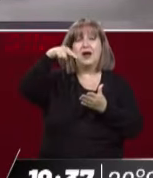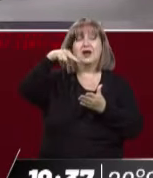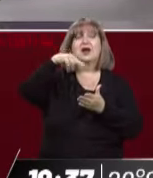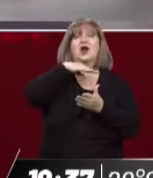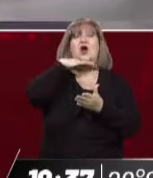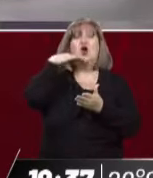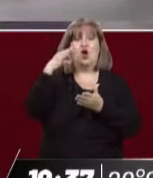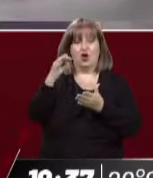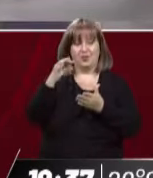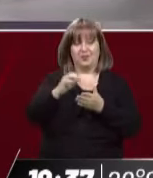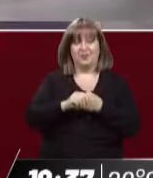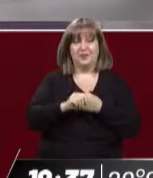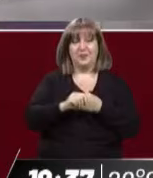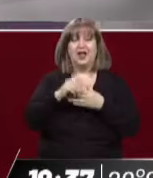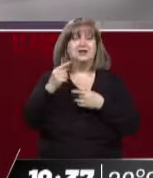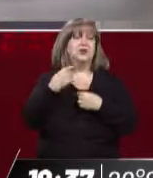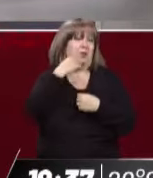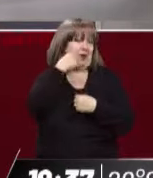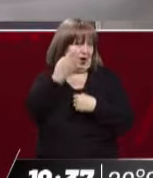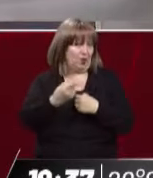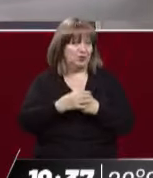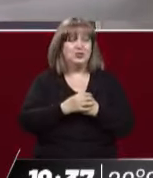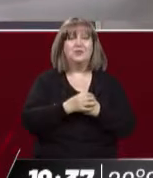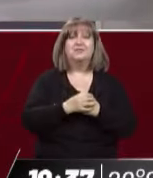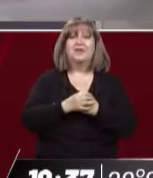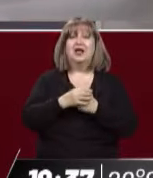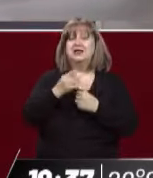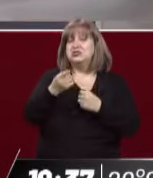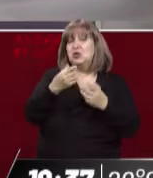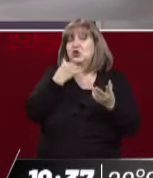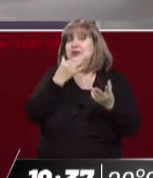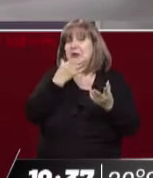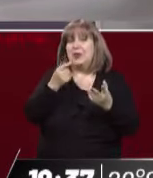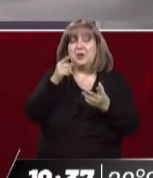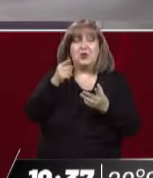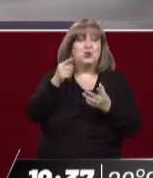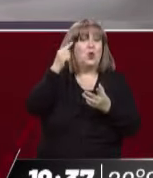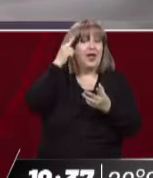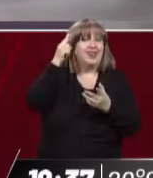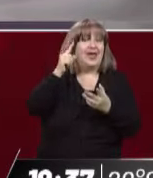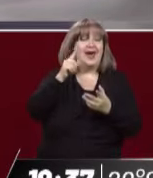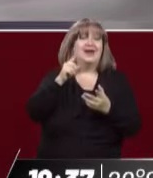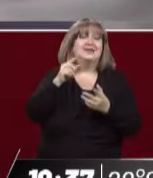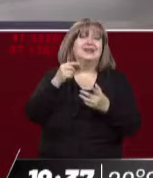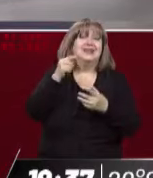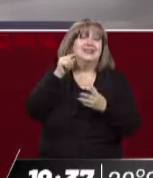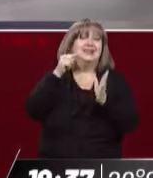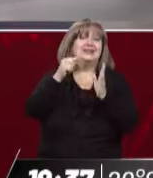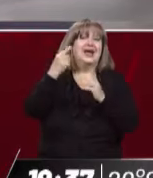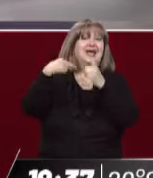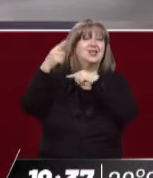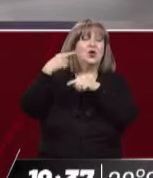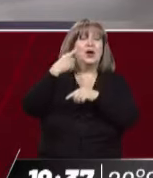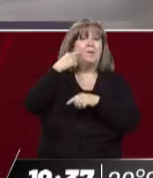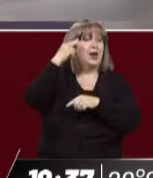¿Qué tal, Julián? ¿Cómo andás? ¿Qué tal? Bueno, en primer lugar, no sabemos si es una teoría sobre la película, es una idea que dice, hay un punto en que